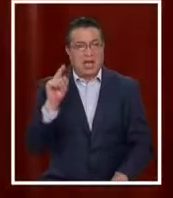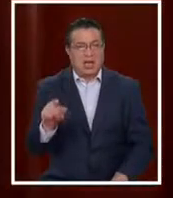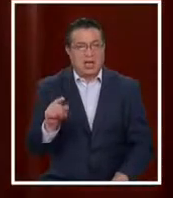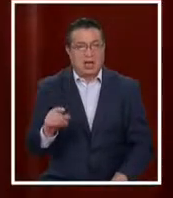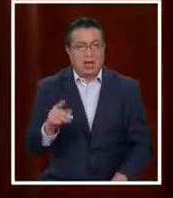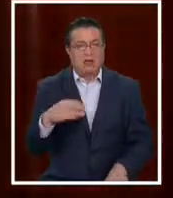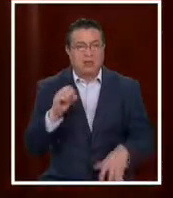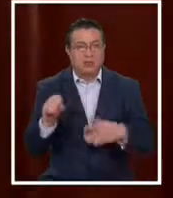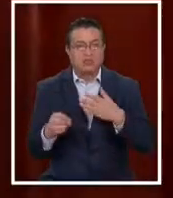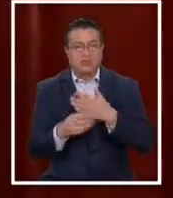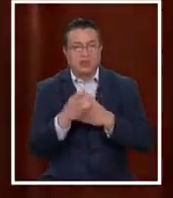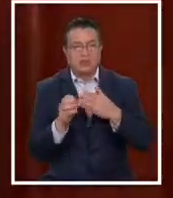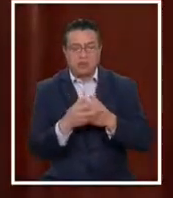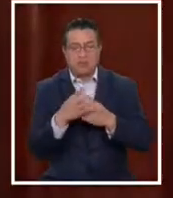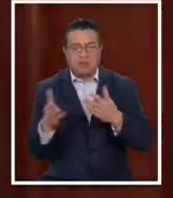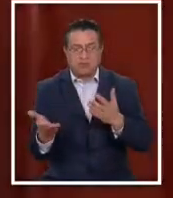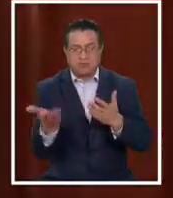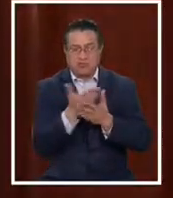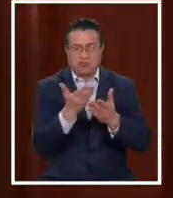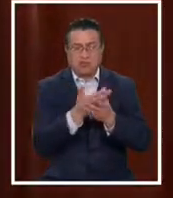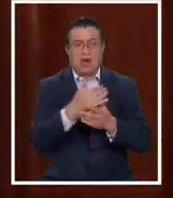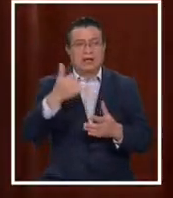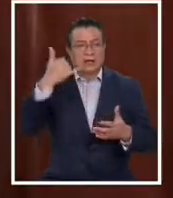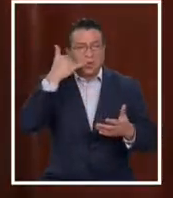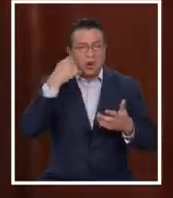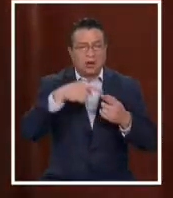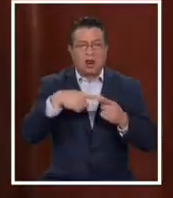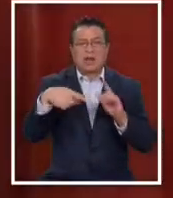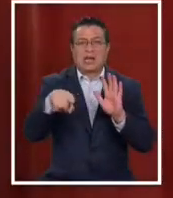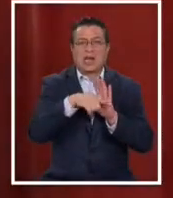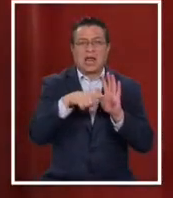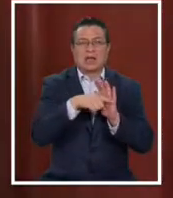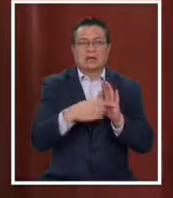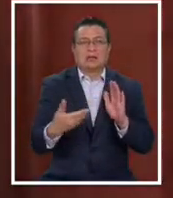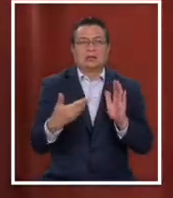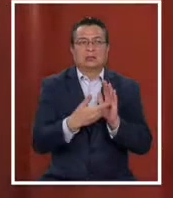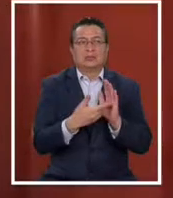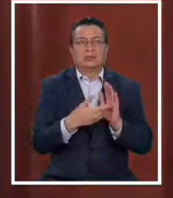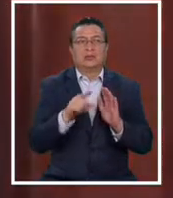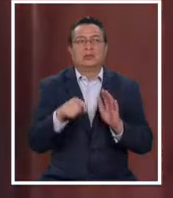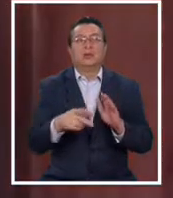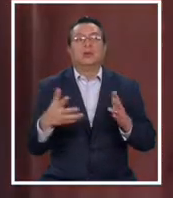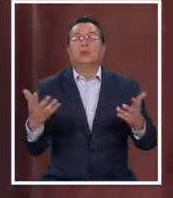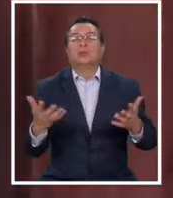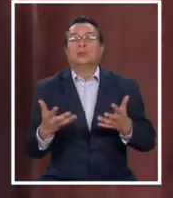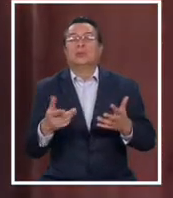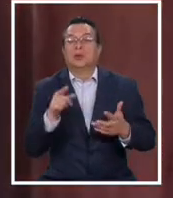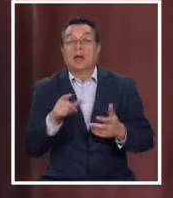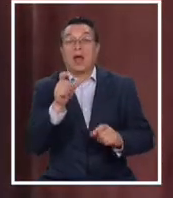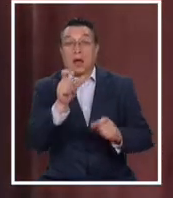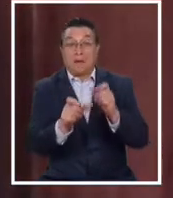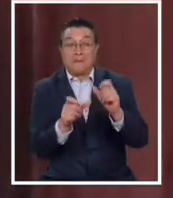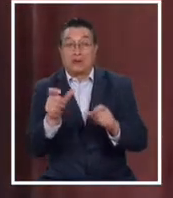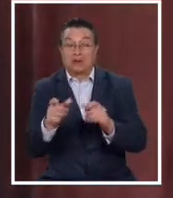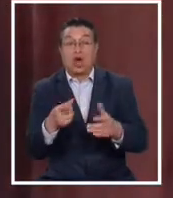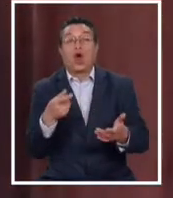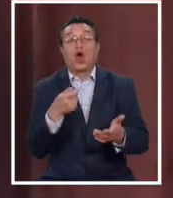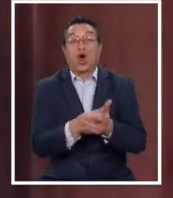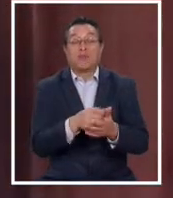actualizaciones podrían haber hecho de que el celular se ponga así, con el marketing de que las personas